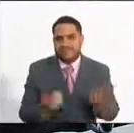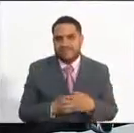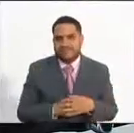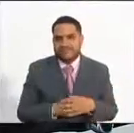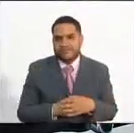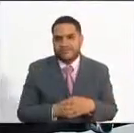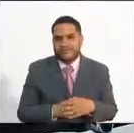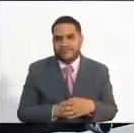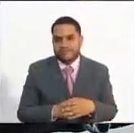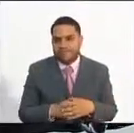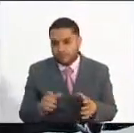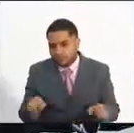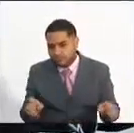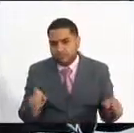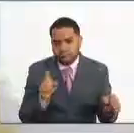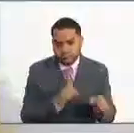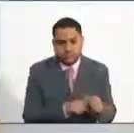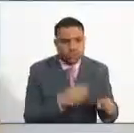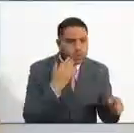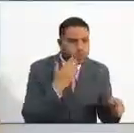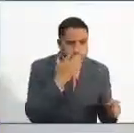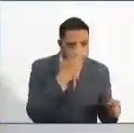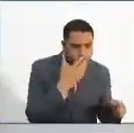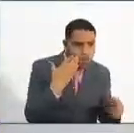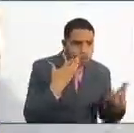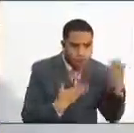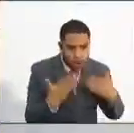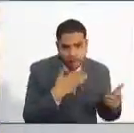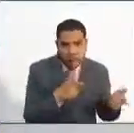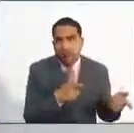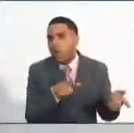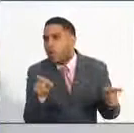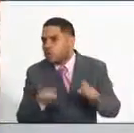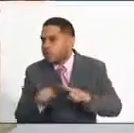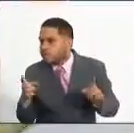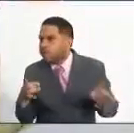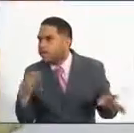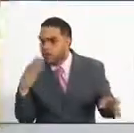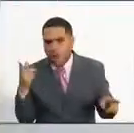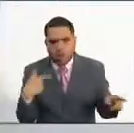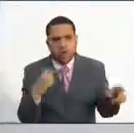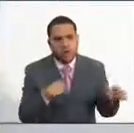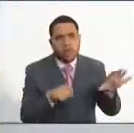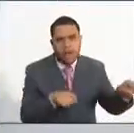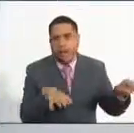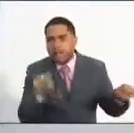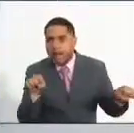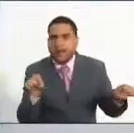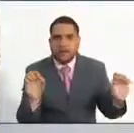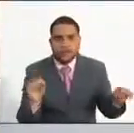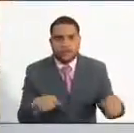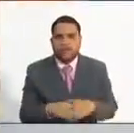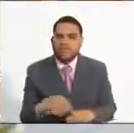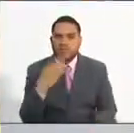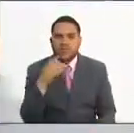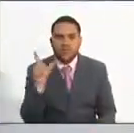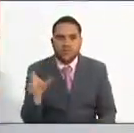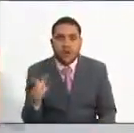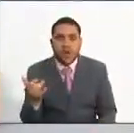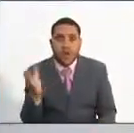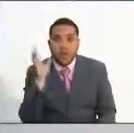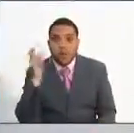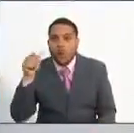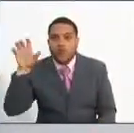caso, perfectamente participar. Claro. Doctora Blanca Romero, si una persona se encuentra en el exterior, por ejemplo, en el momento de la prueba